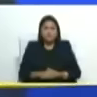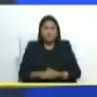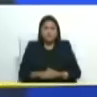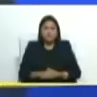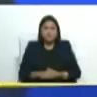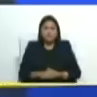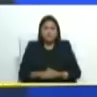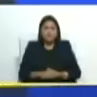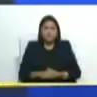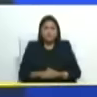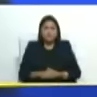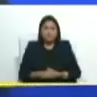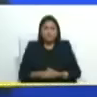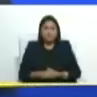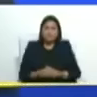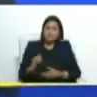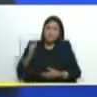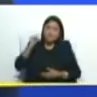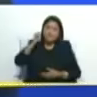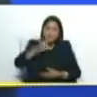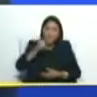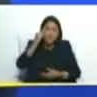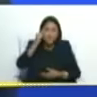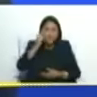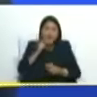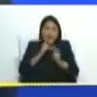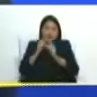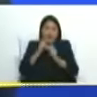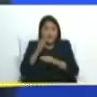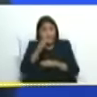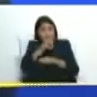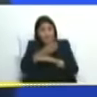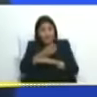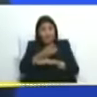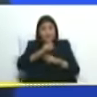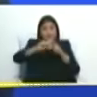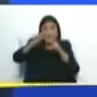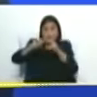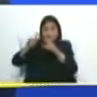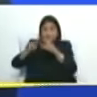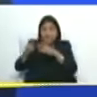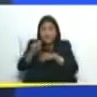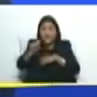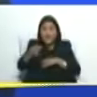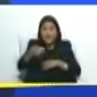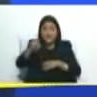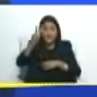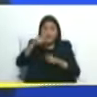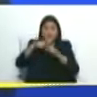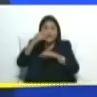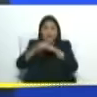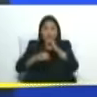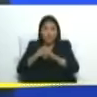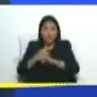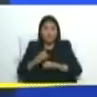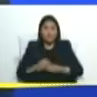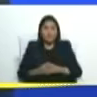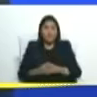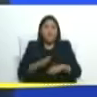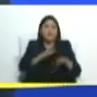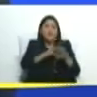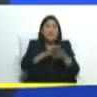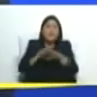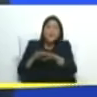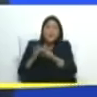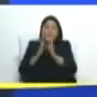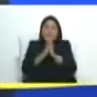estos días así yo le pido a los periodistas que fueron fueron periodistas de varios medios nacionales e internacionales yo les pido que